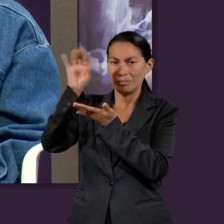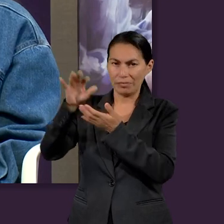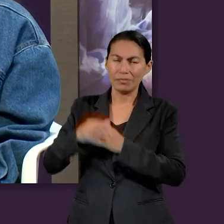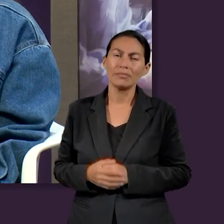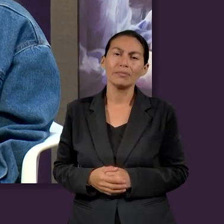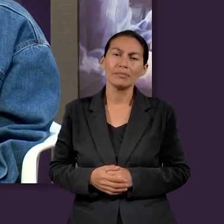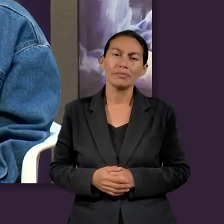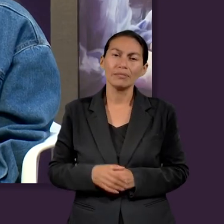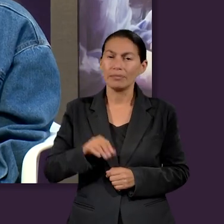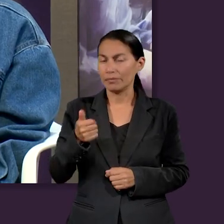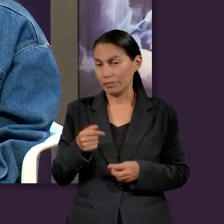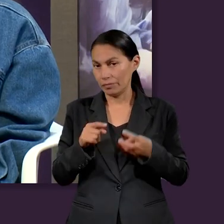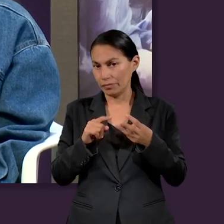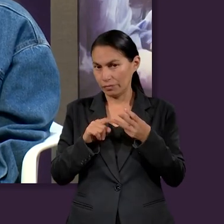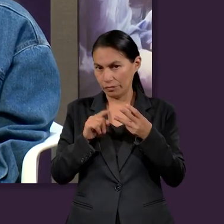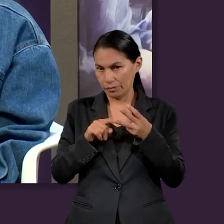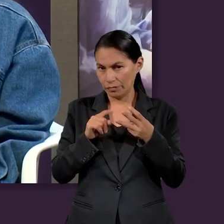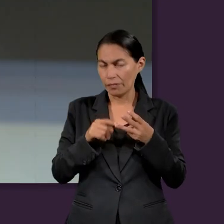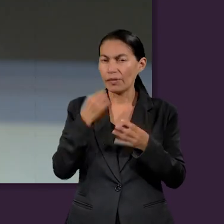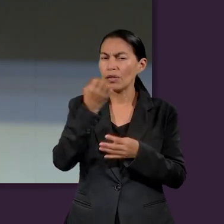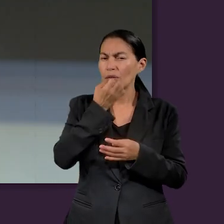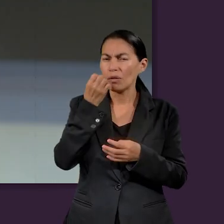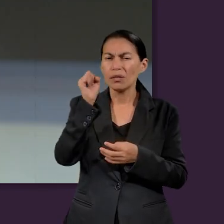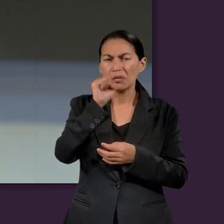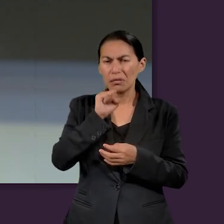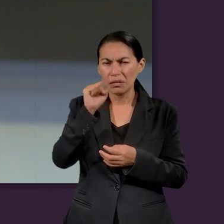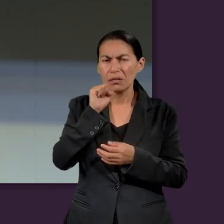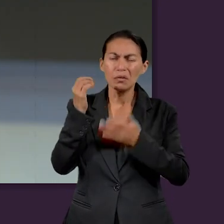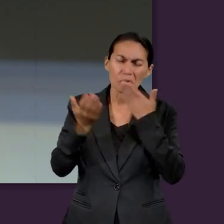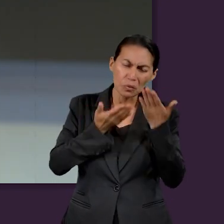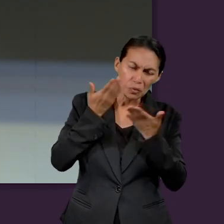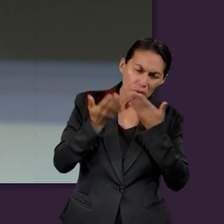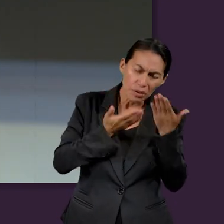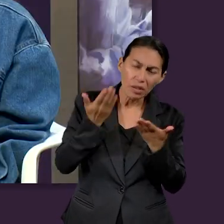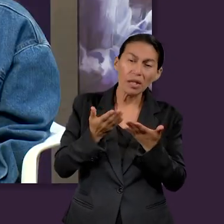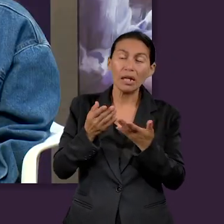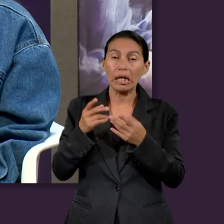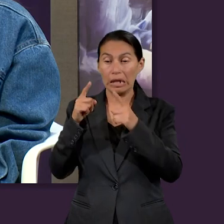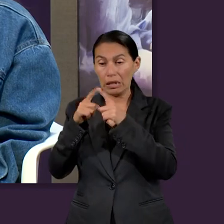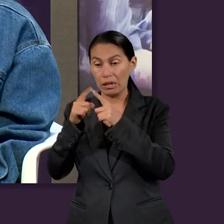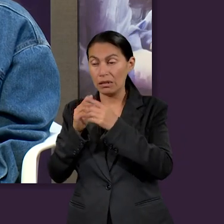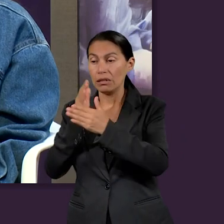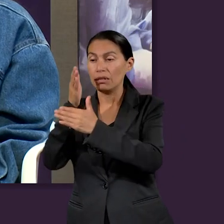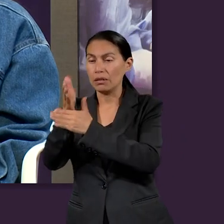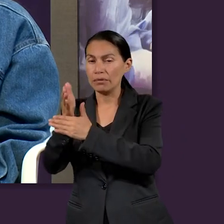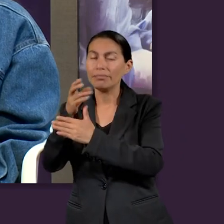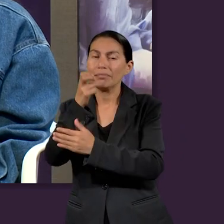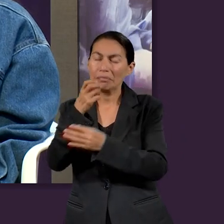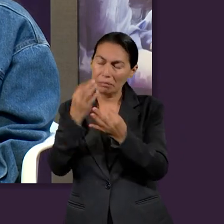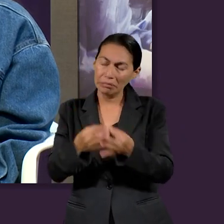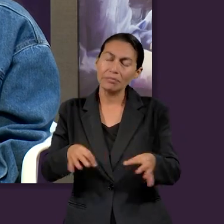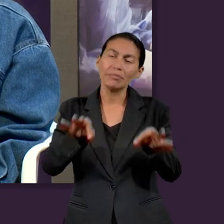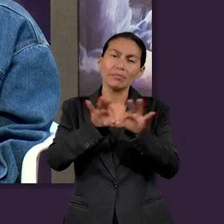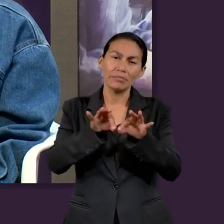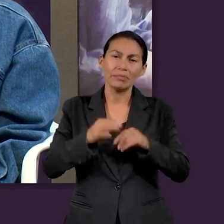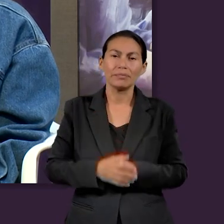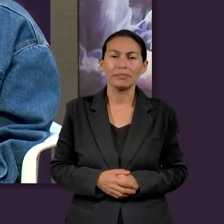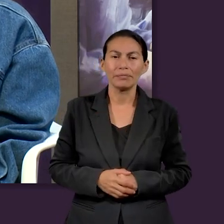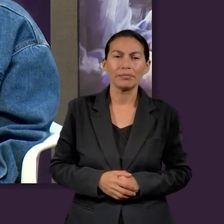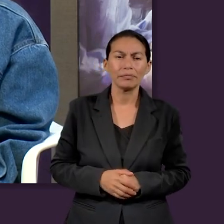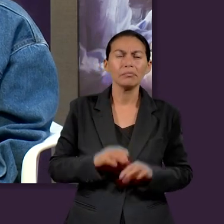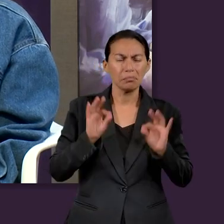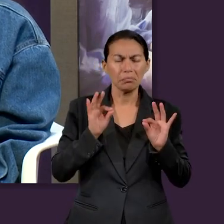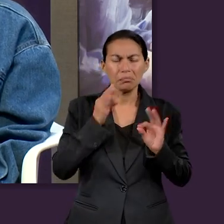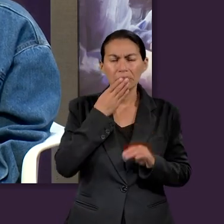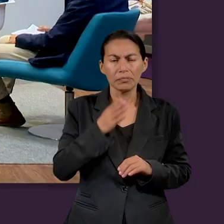pequeños. Entonces, eso es muy fundamental que se enseñe desde el hogar y también las escuelas sabáticas y el